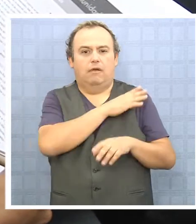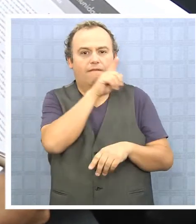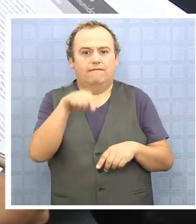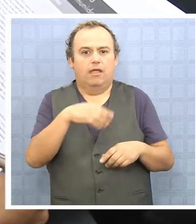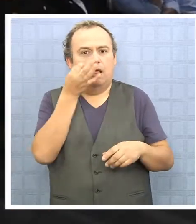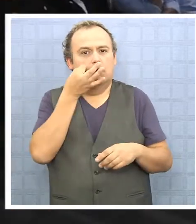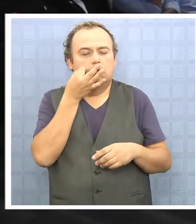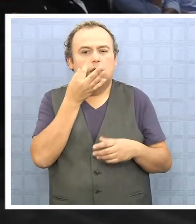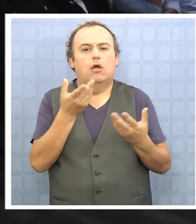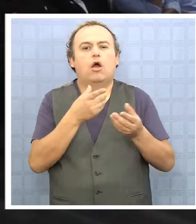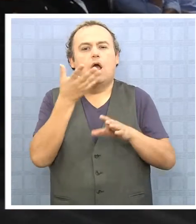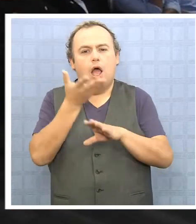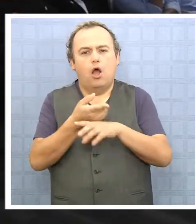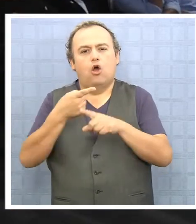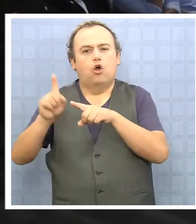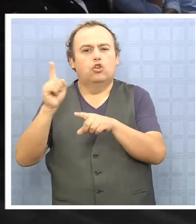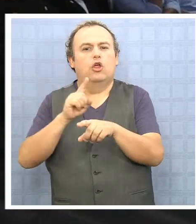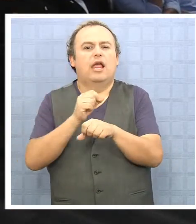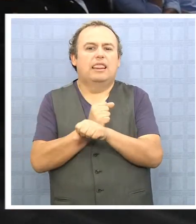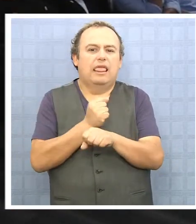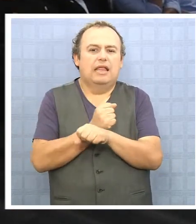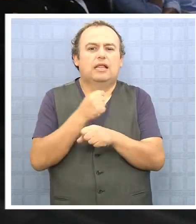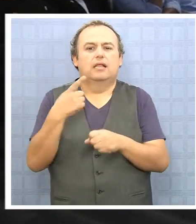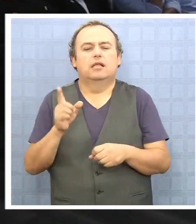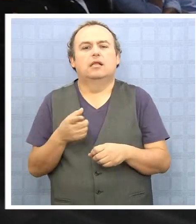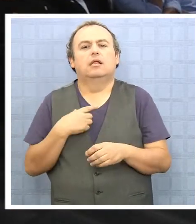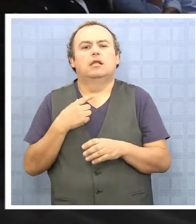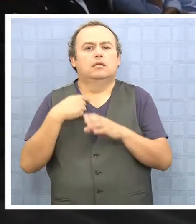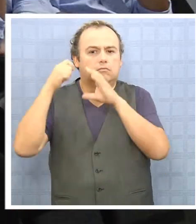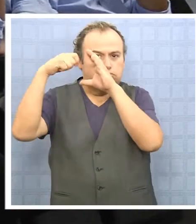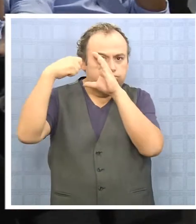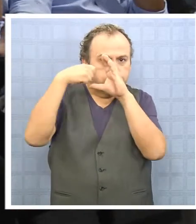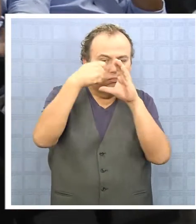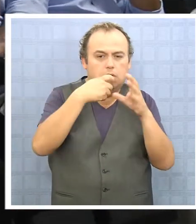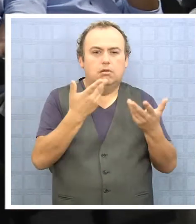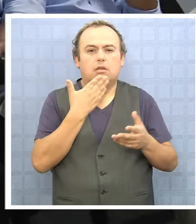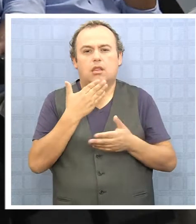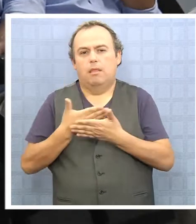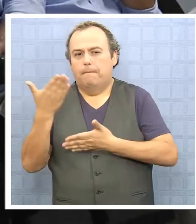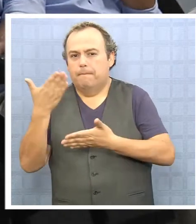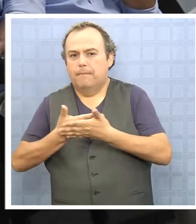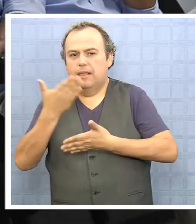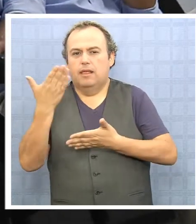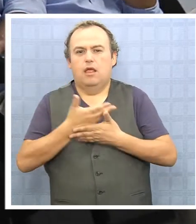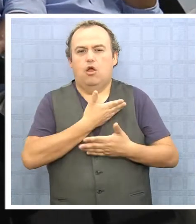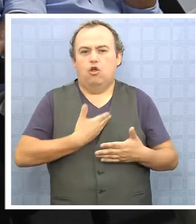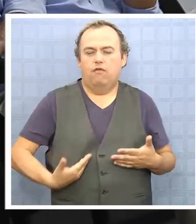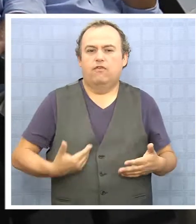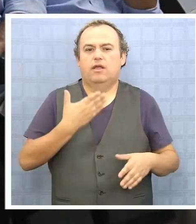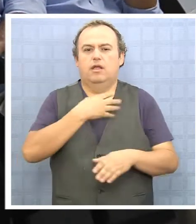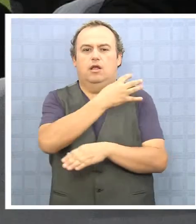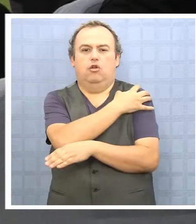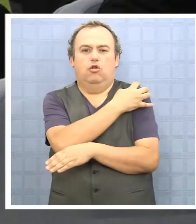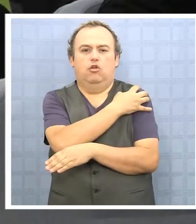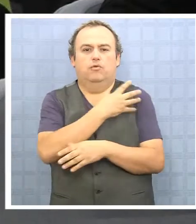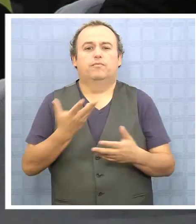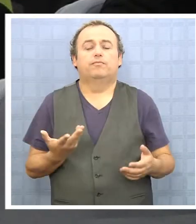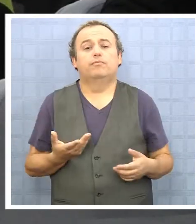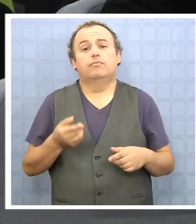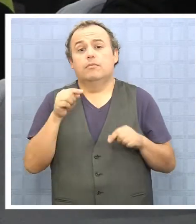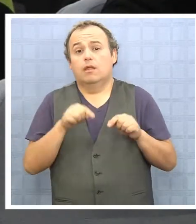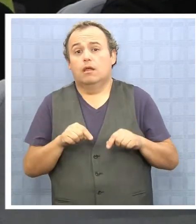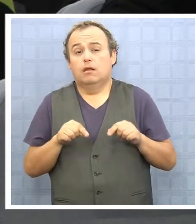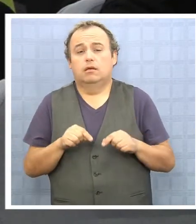jornada se realizó otro taller dirigido tanto para reporteros de prensa como para periodistas de gobierno regional. En este momento,